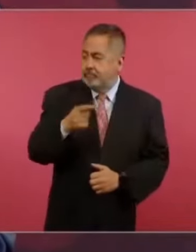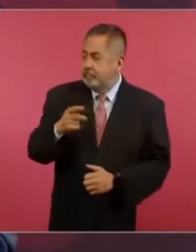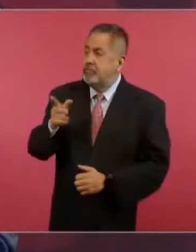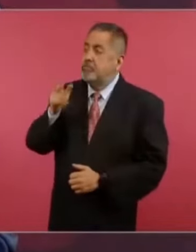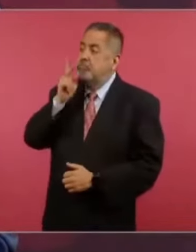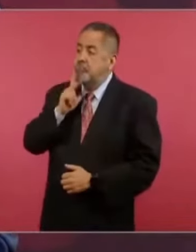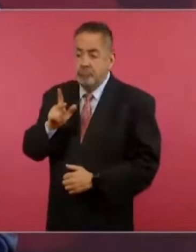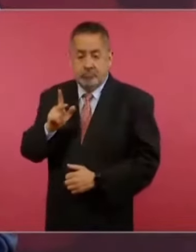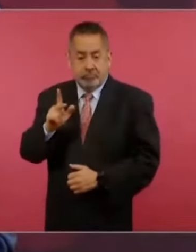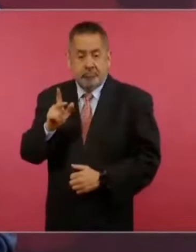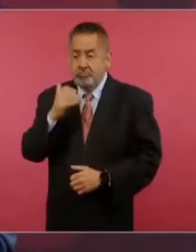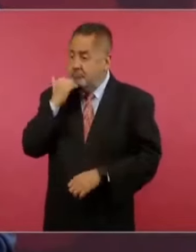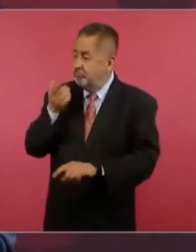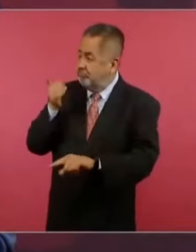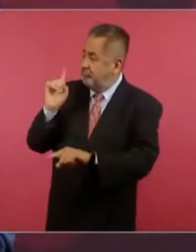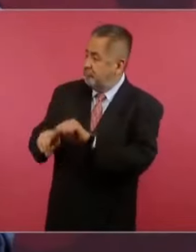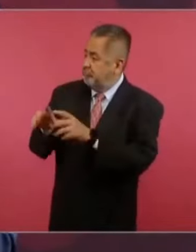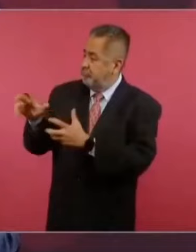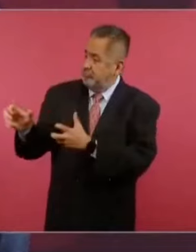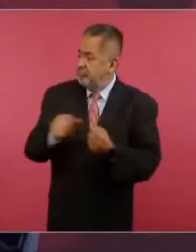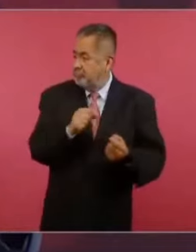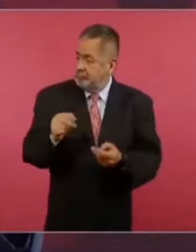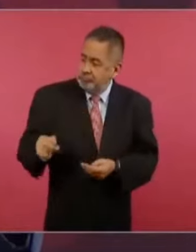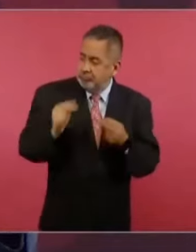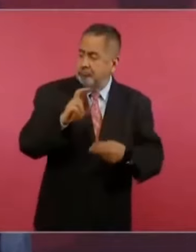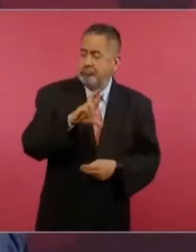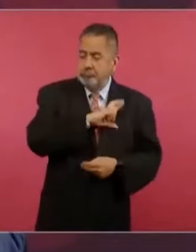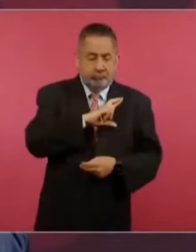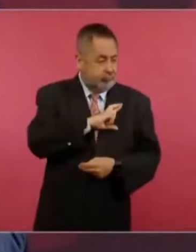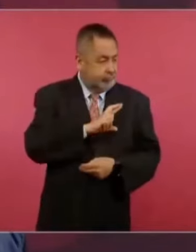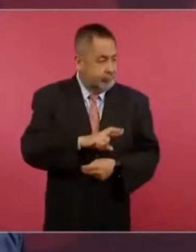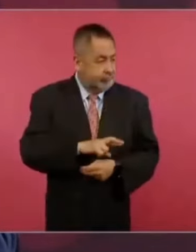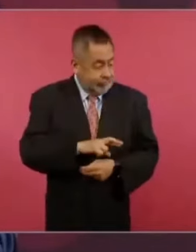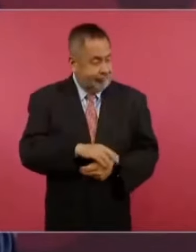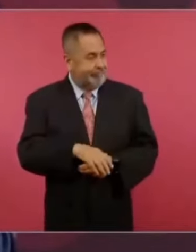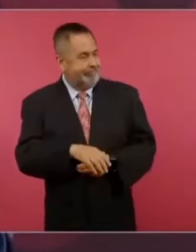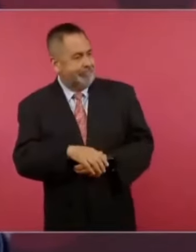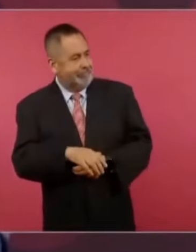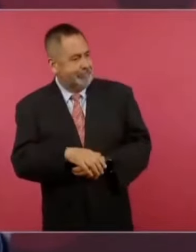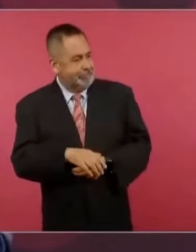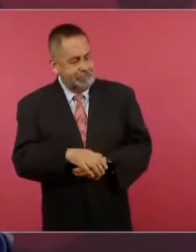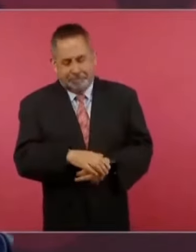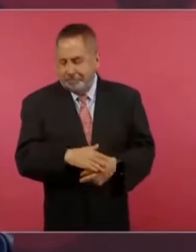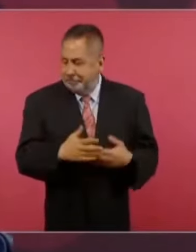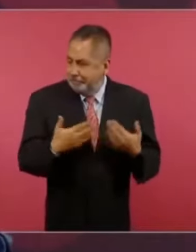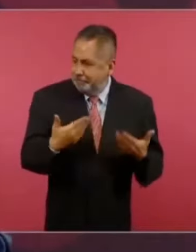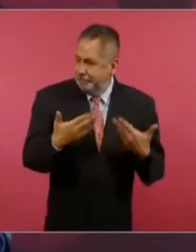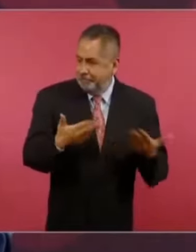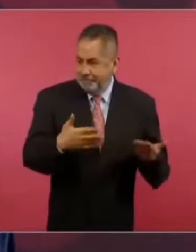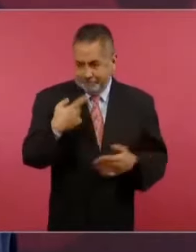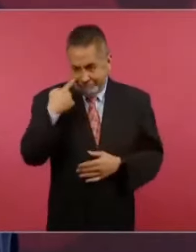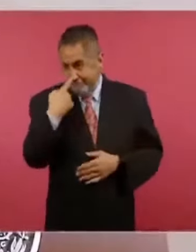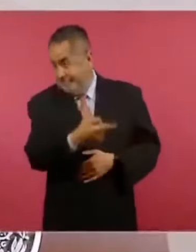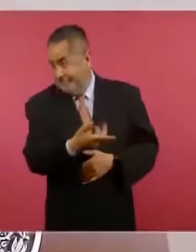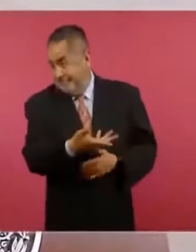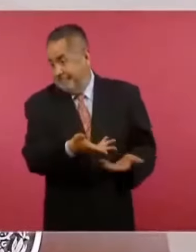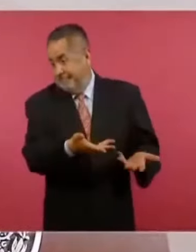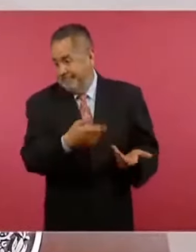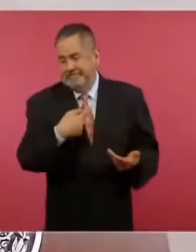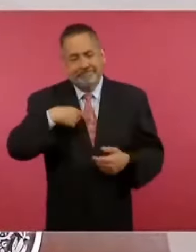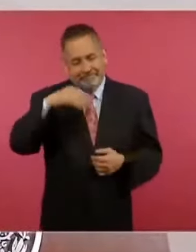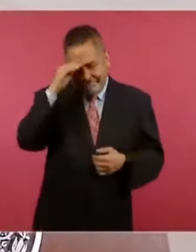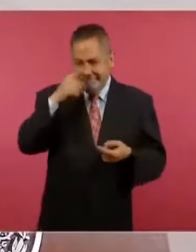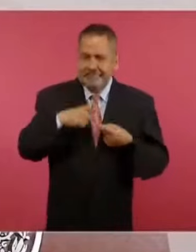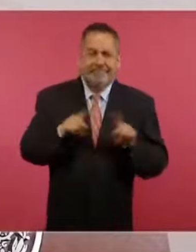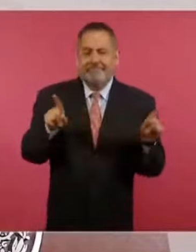ah, bueno, pues somos distintos,